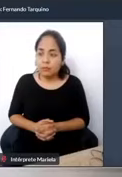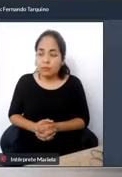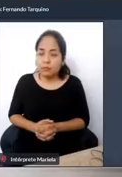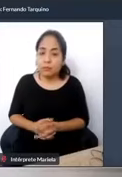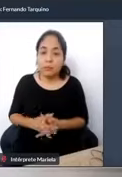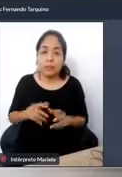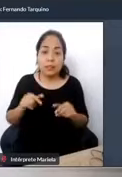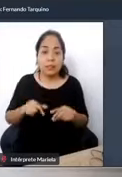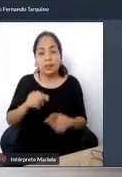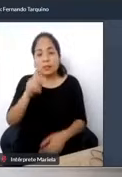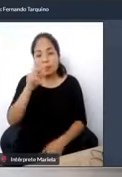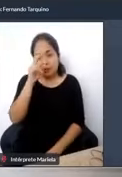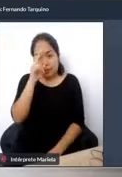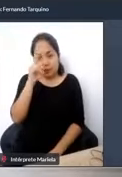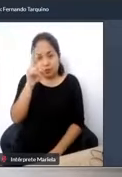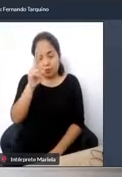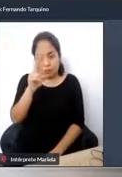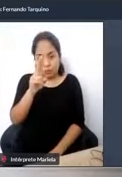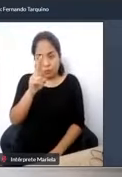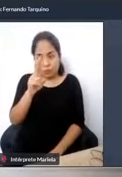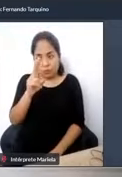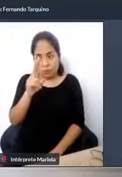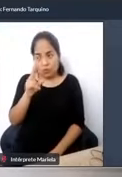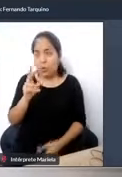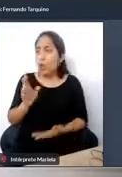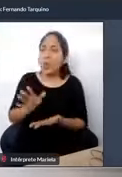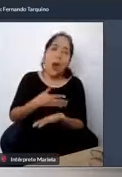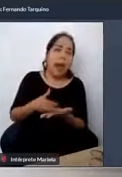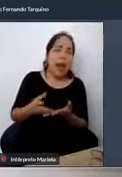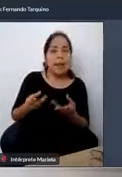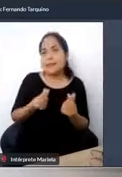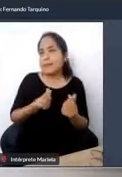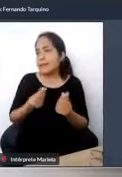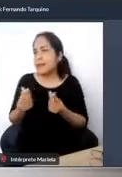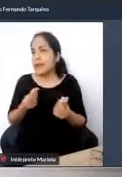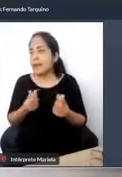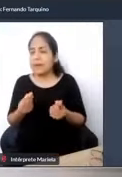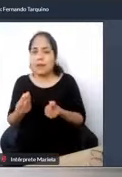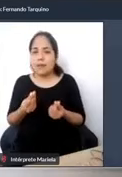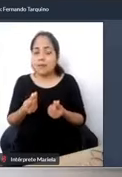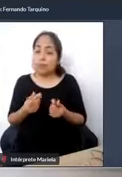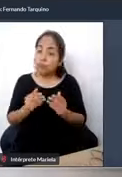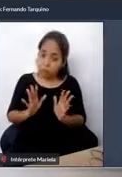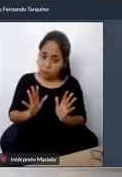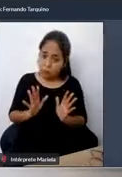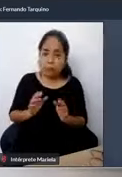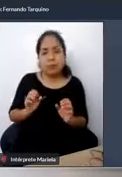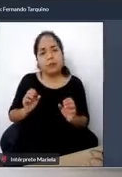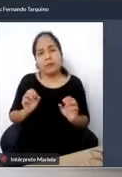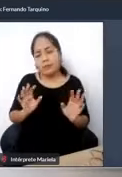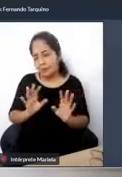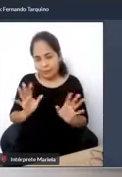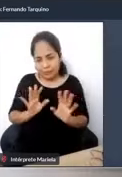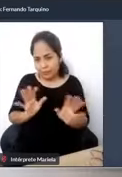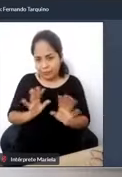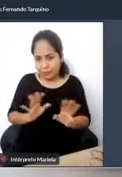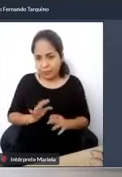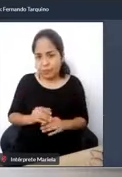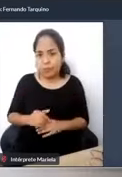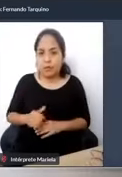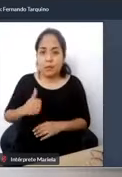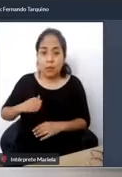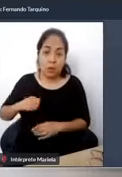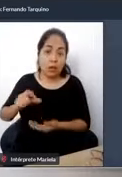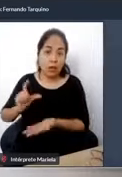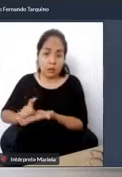no exista dinero y en la Municipalidad de Lima, pues, tampoco ha sido la excepción. A finales del 2017, la